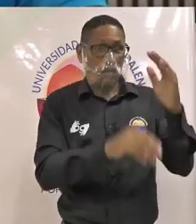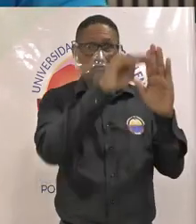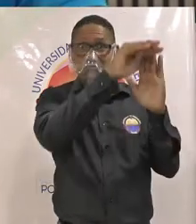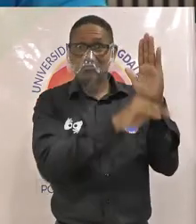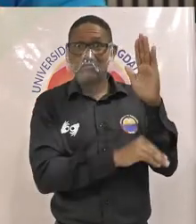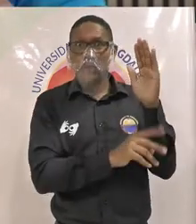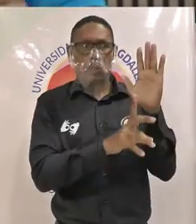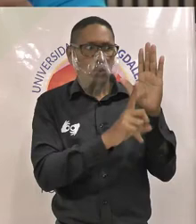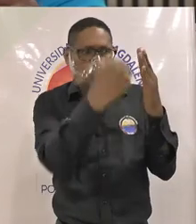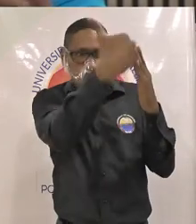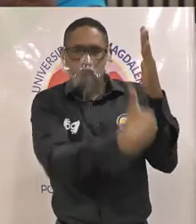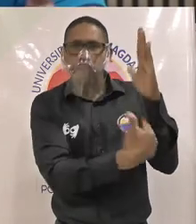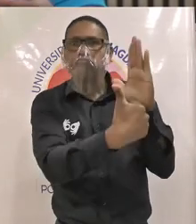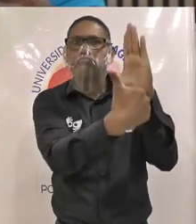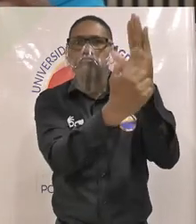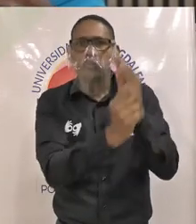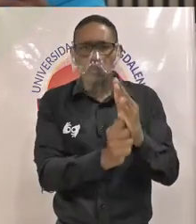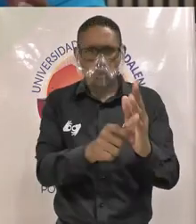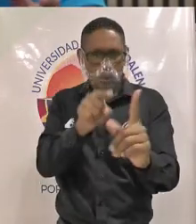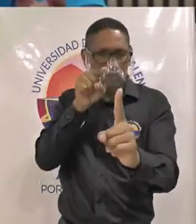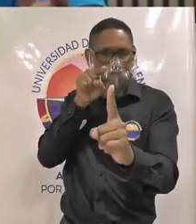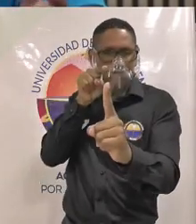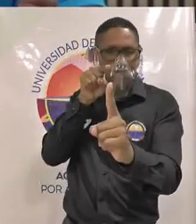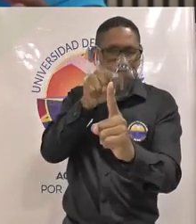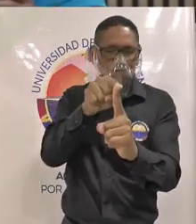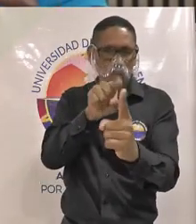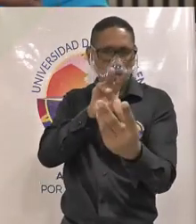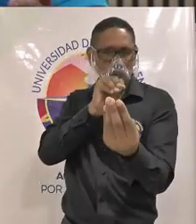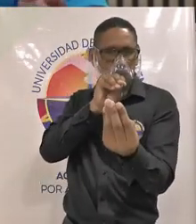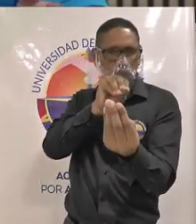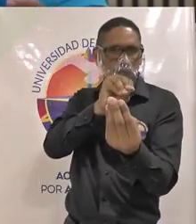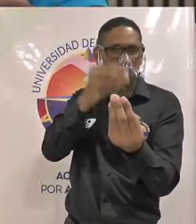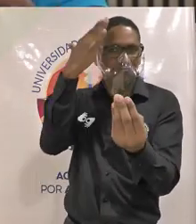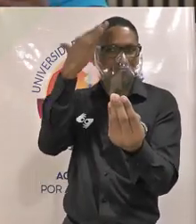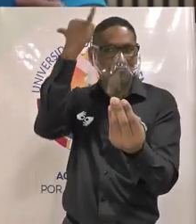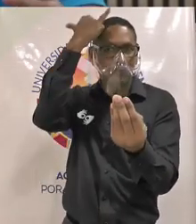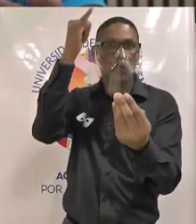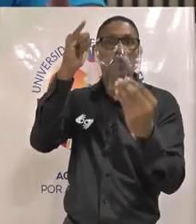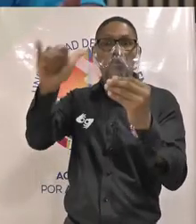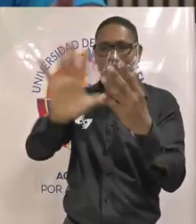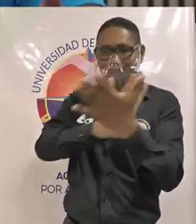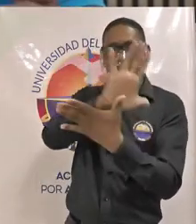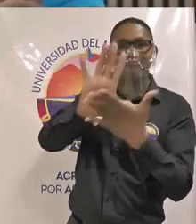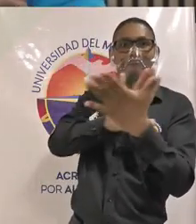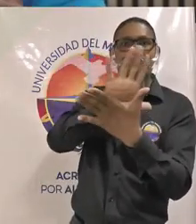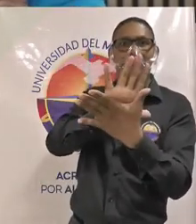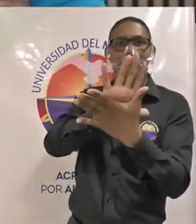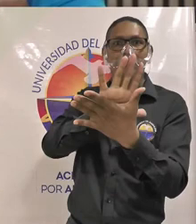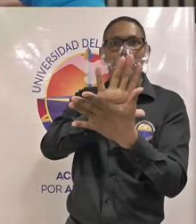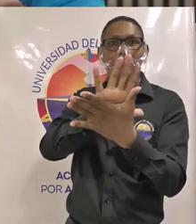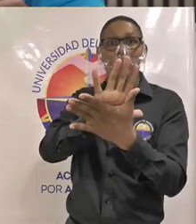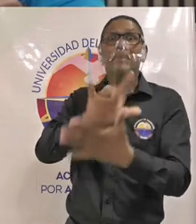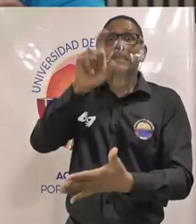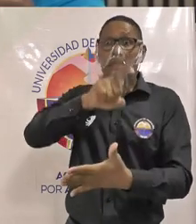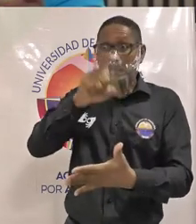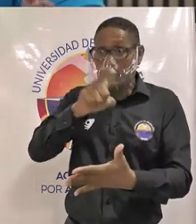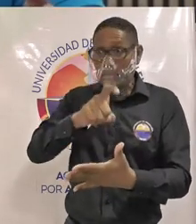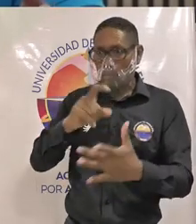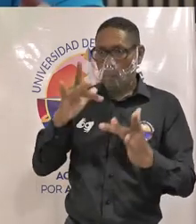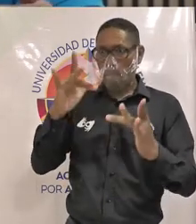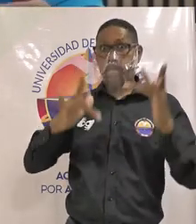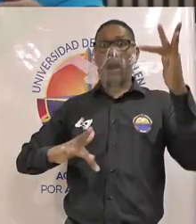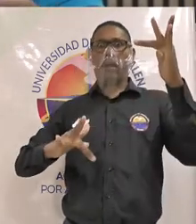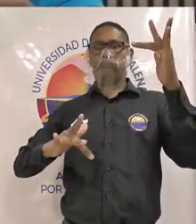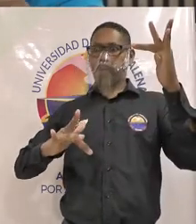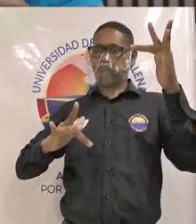académico de una línea de formación académica en lo referente al lenguaje de señas necesitamos superar la brecha